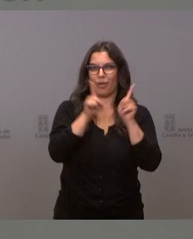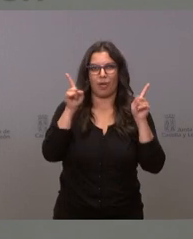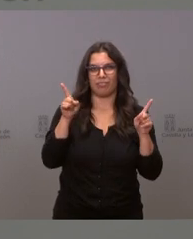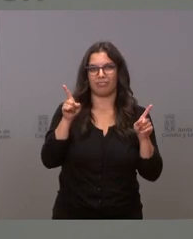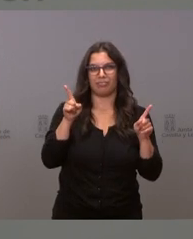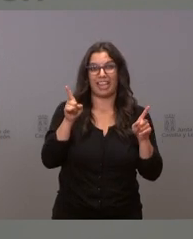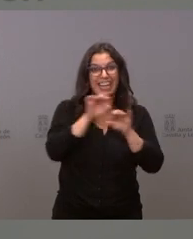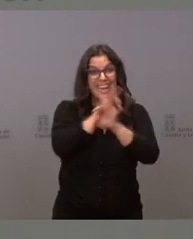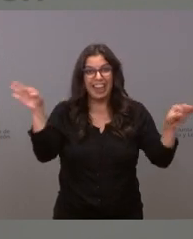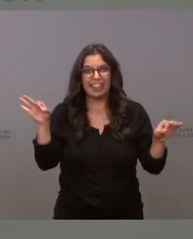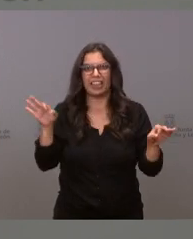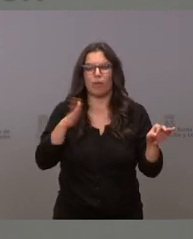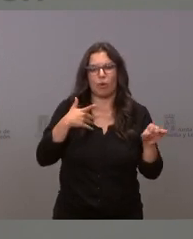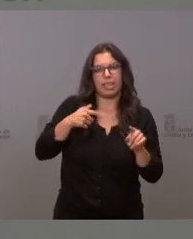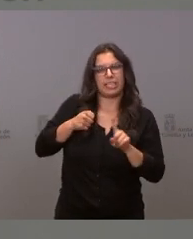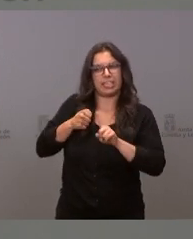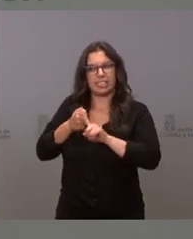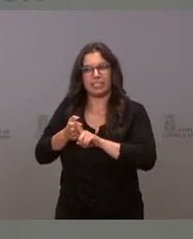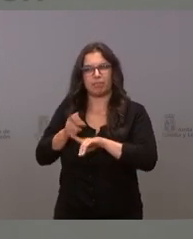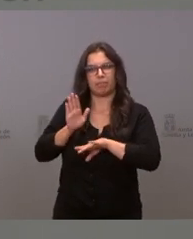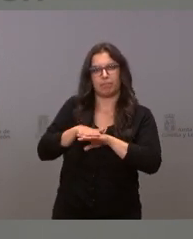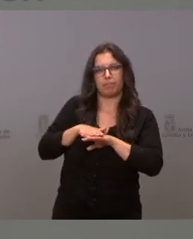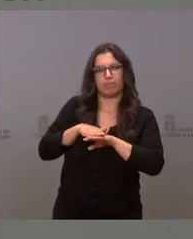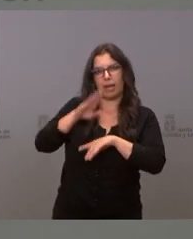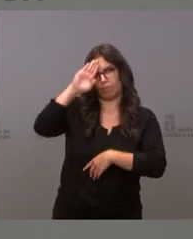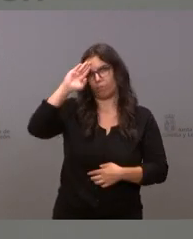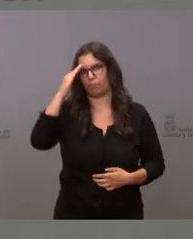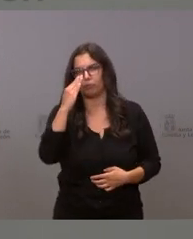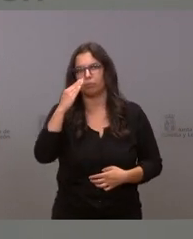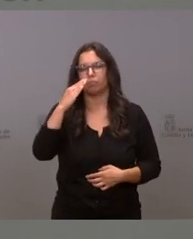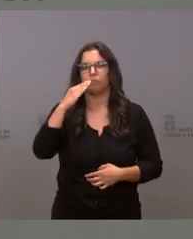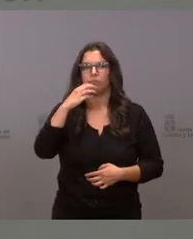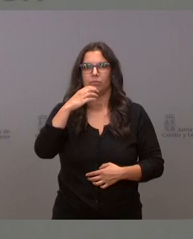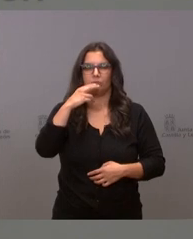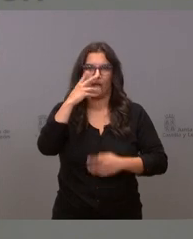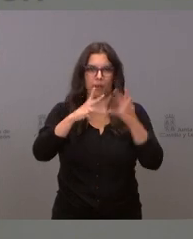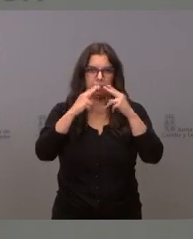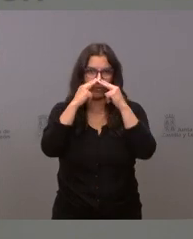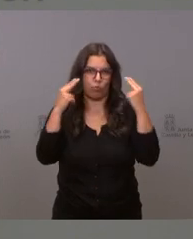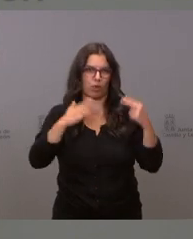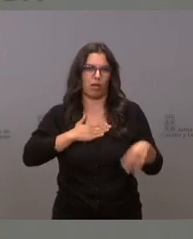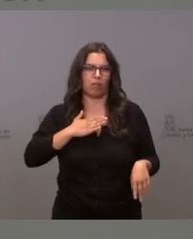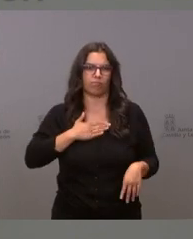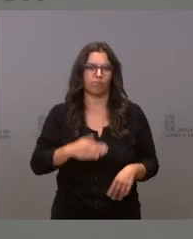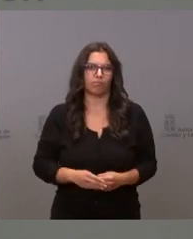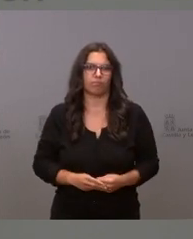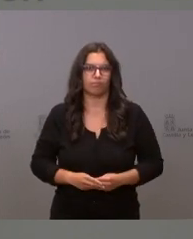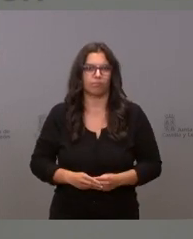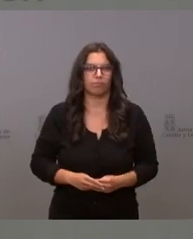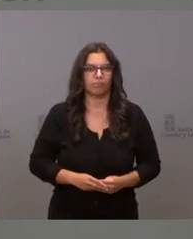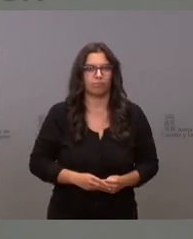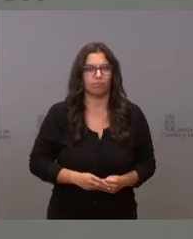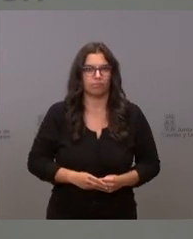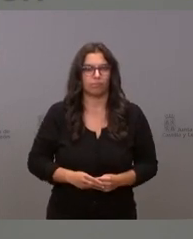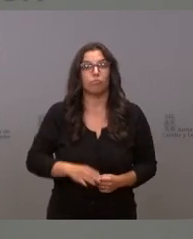torcer la voluntad de la administración pública de nuestra comunidad a eso vinimos